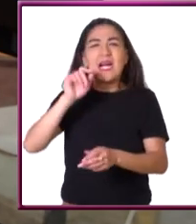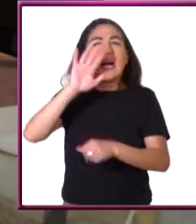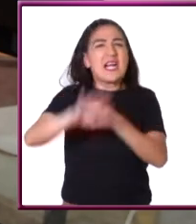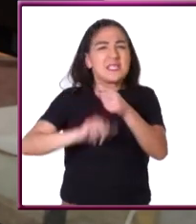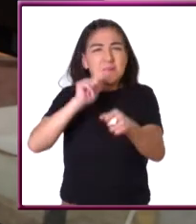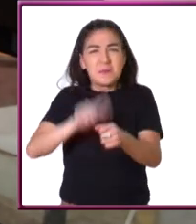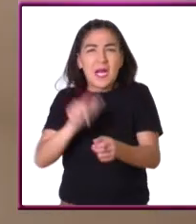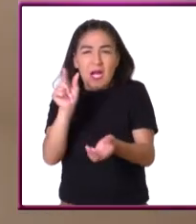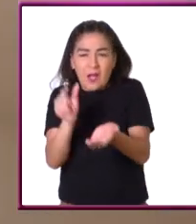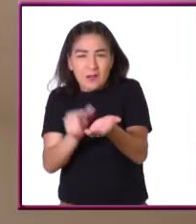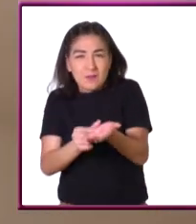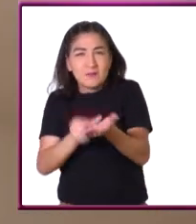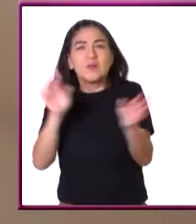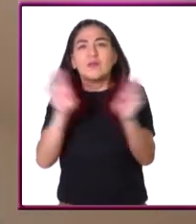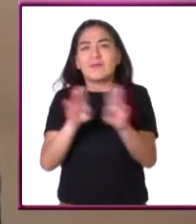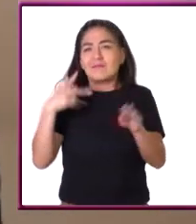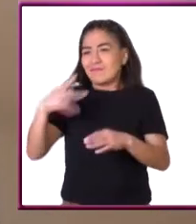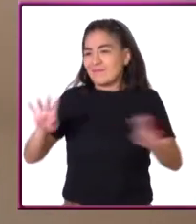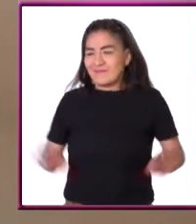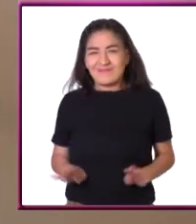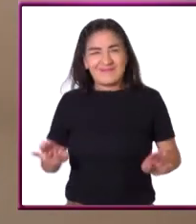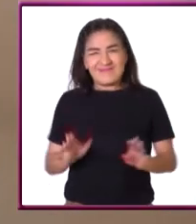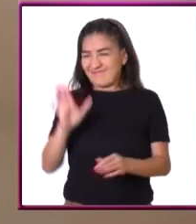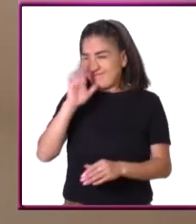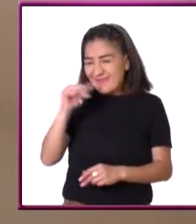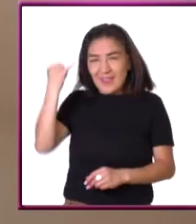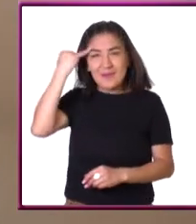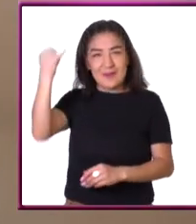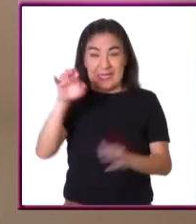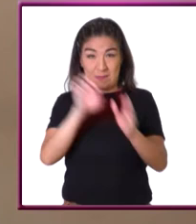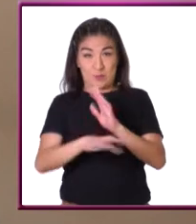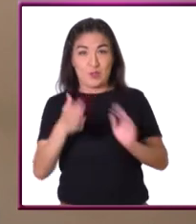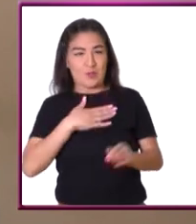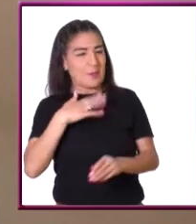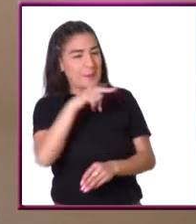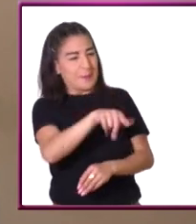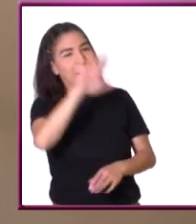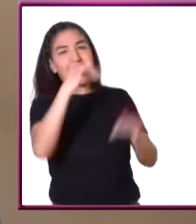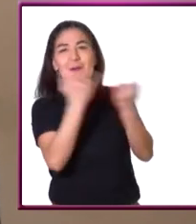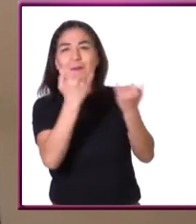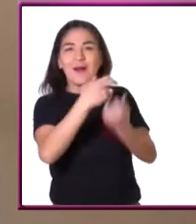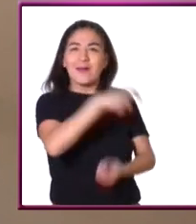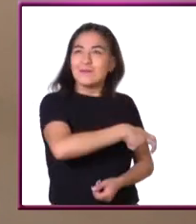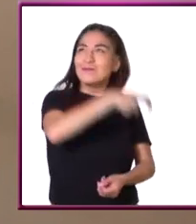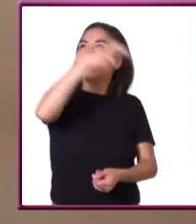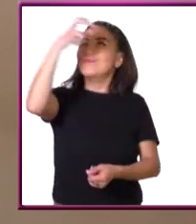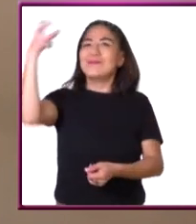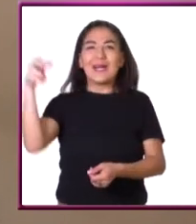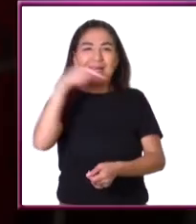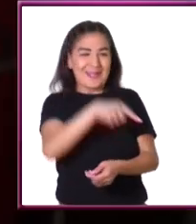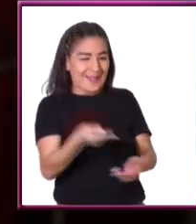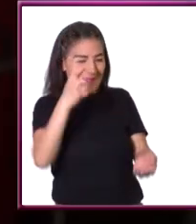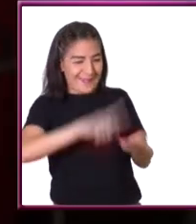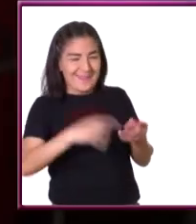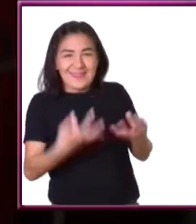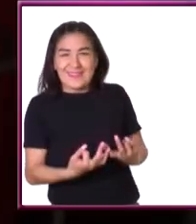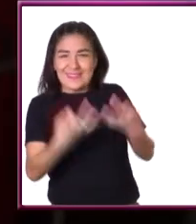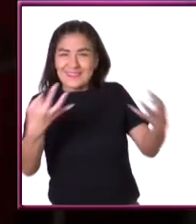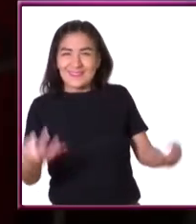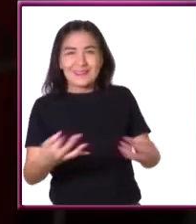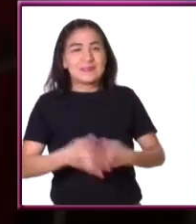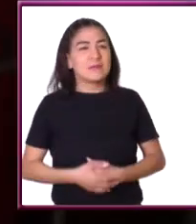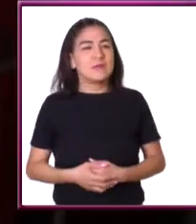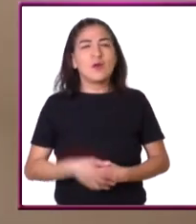como características que no nos imaginamos, ¿no? A veces yo los considero como los extraterrestres terrestres. Oye, ¿y cuál es su